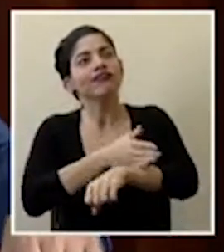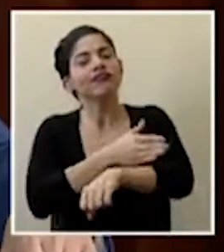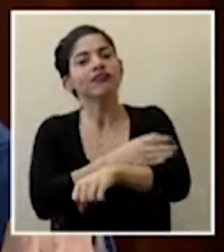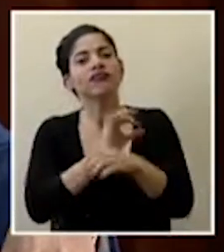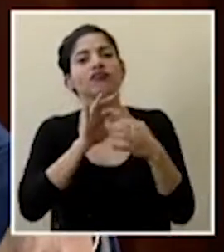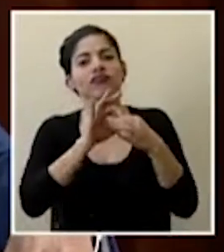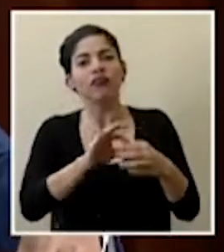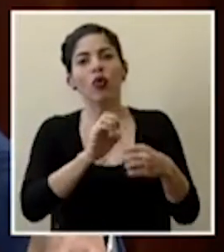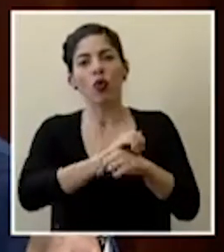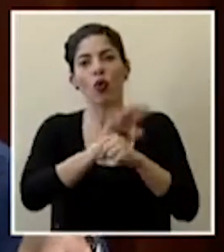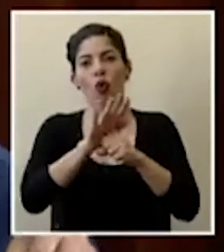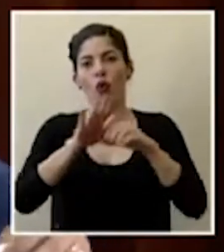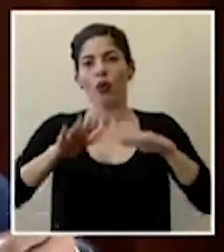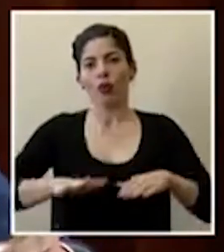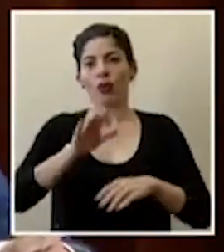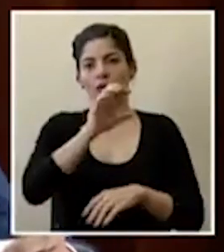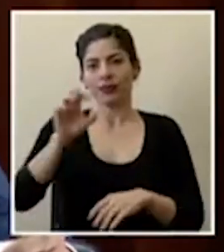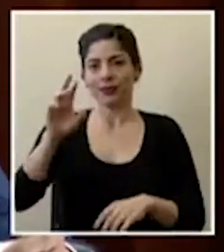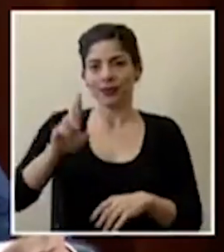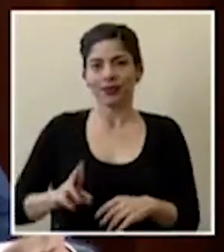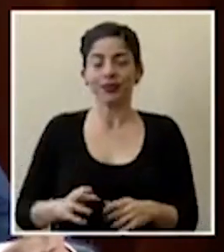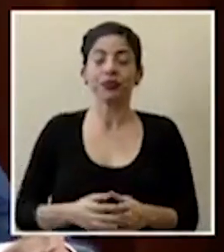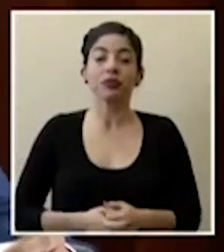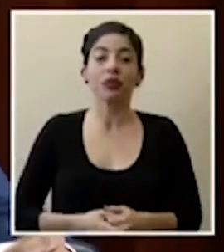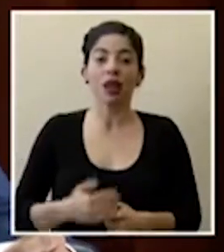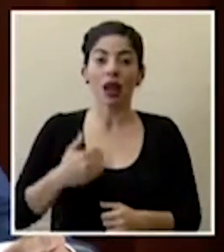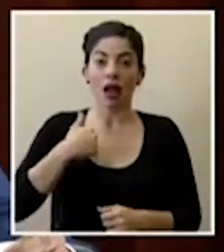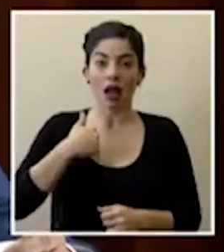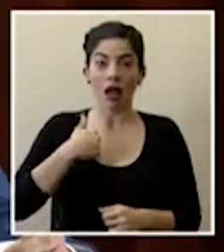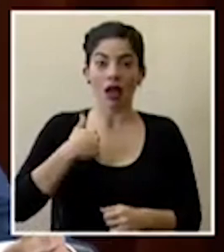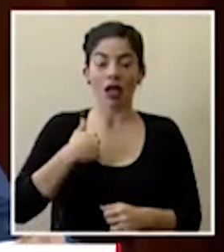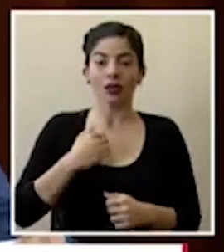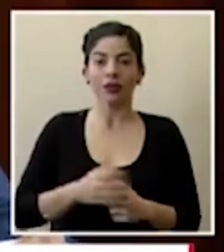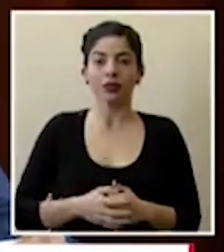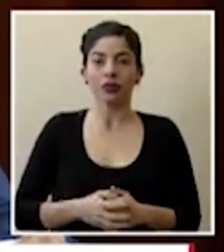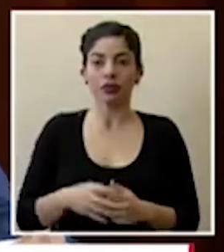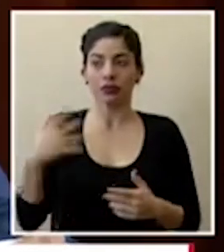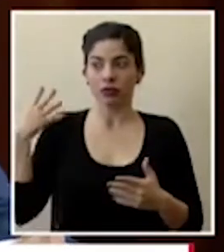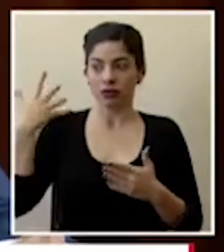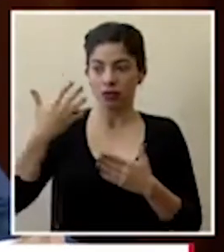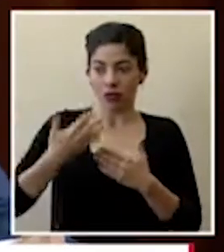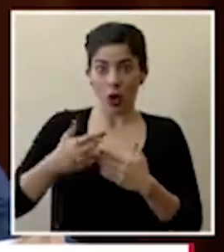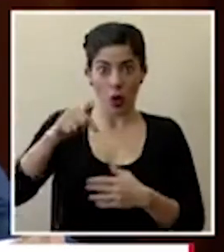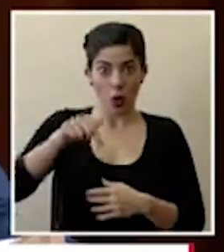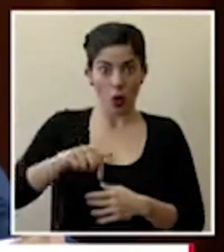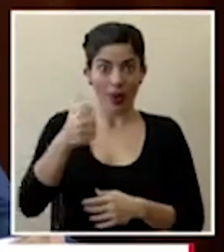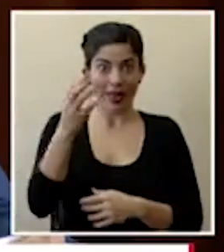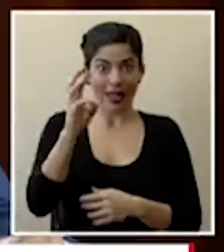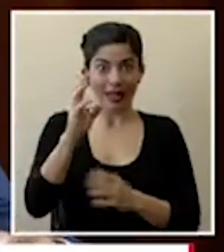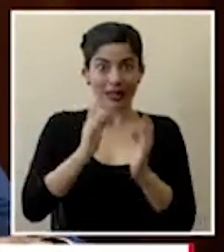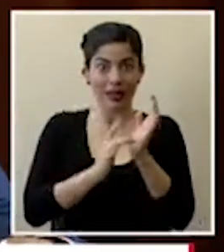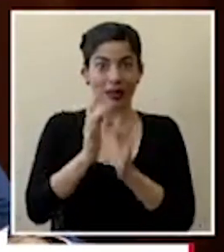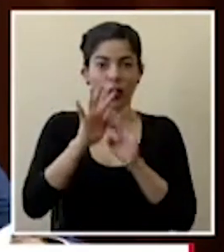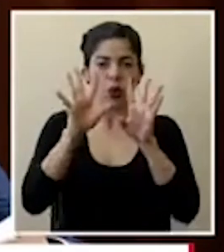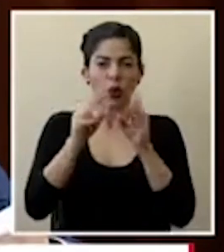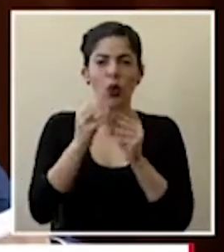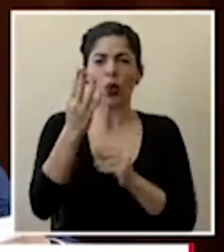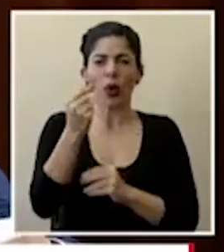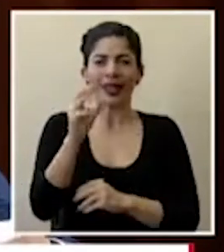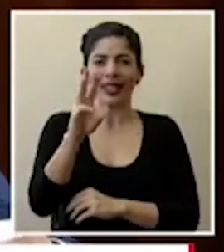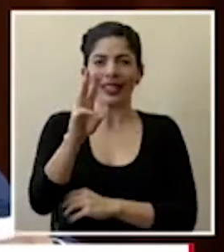en costa rica tenemos hasta el día de hoy 16 de abril un total de